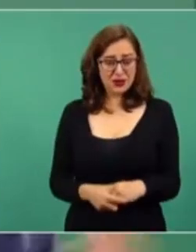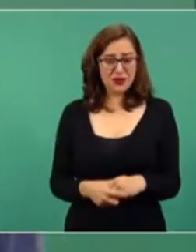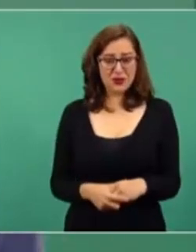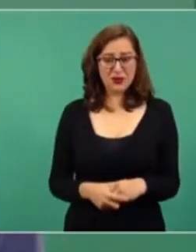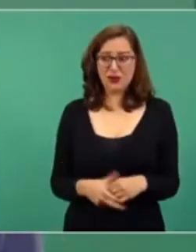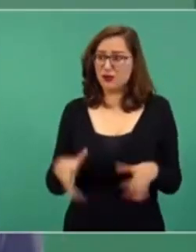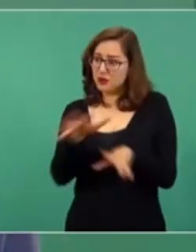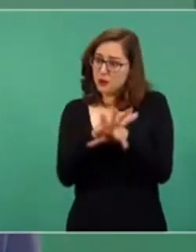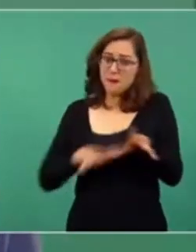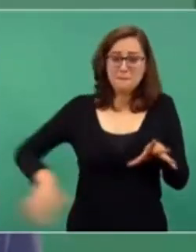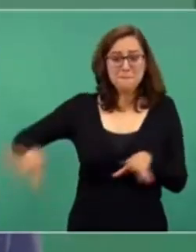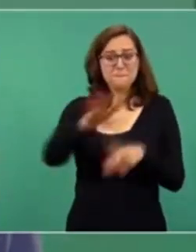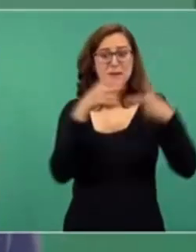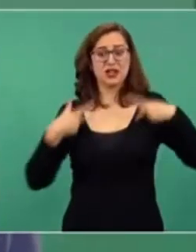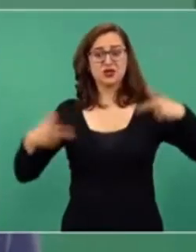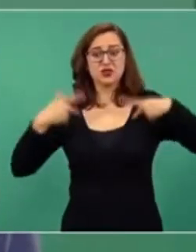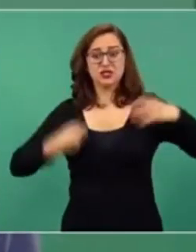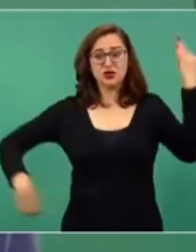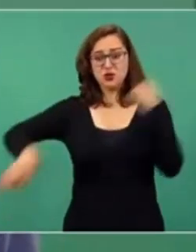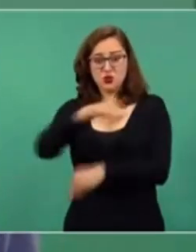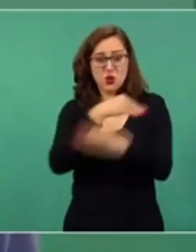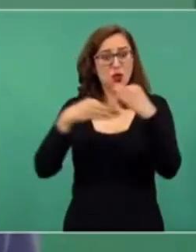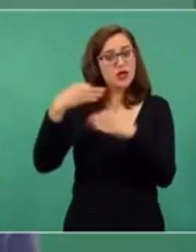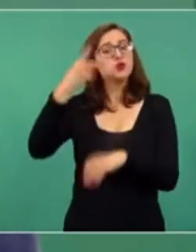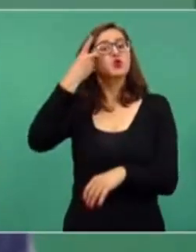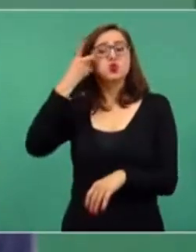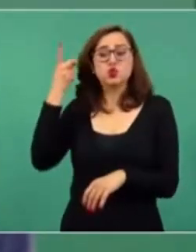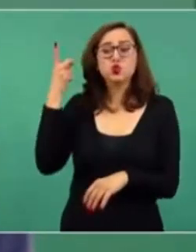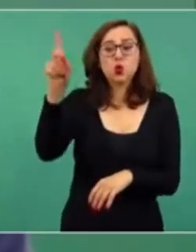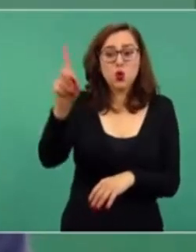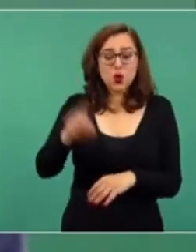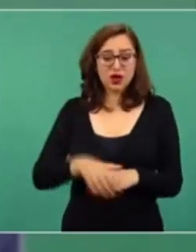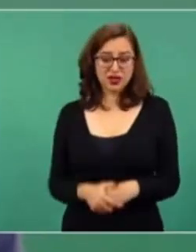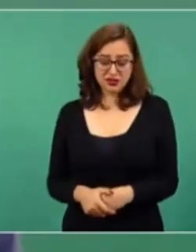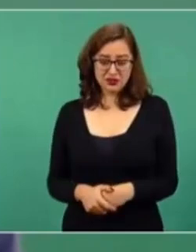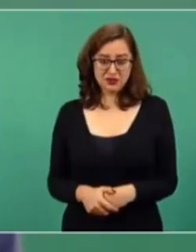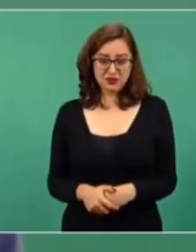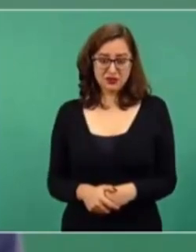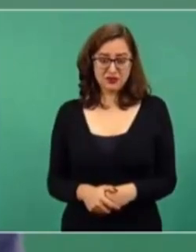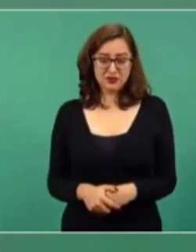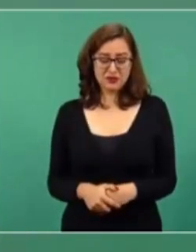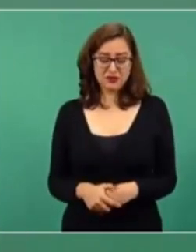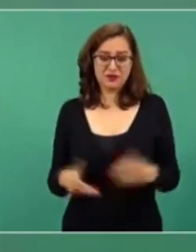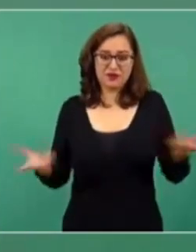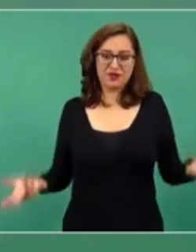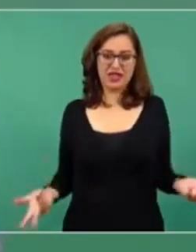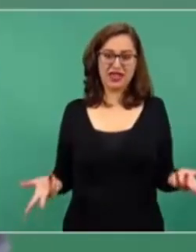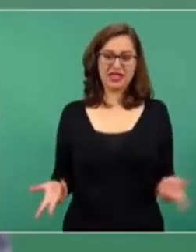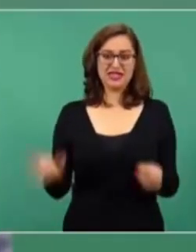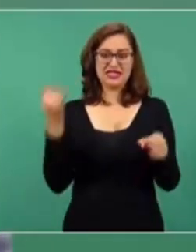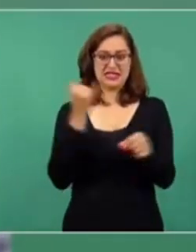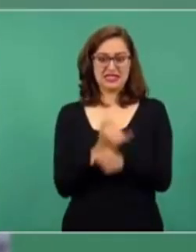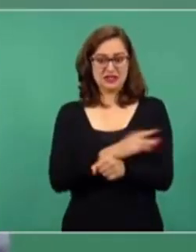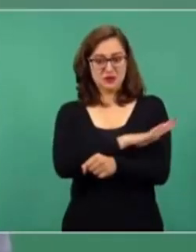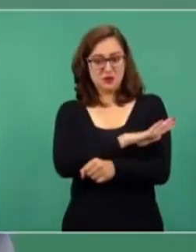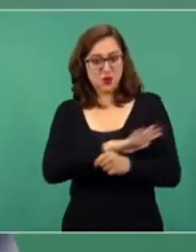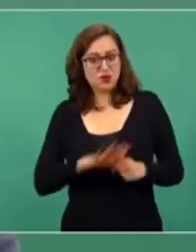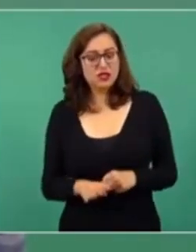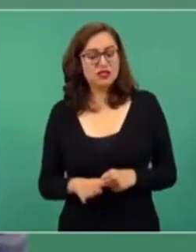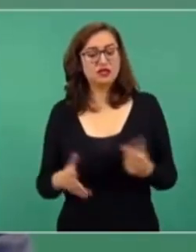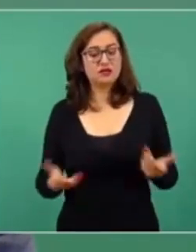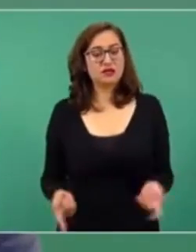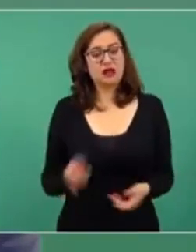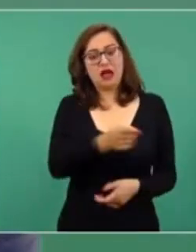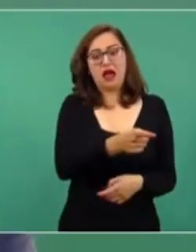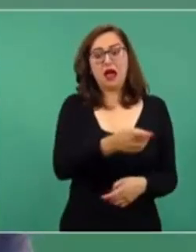es de todos los mexicanos. Y no es posible que estas empresas, como